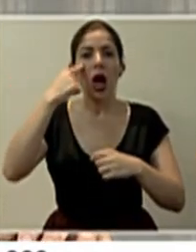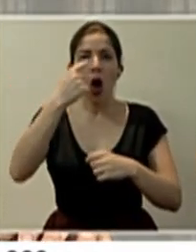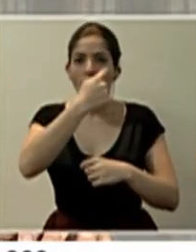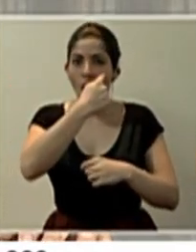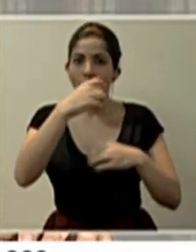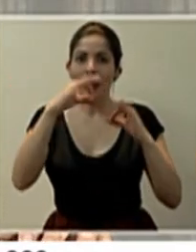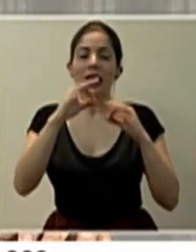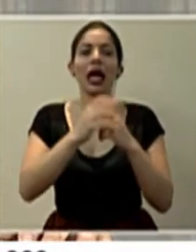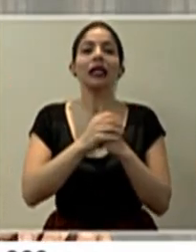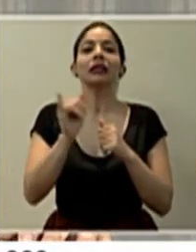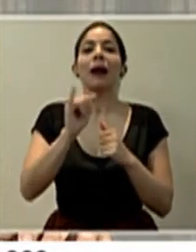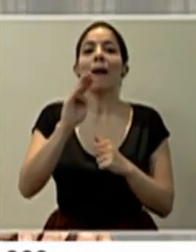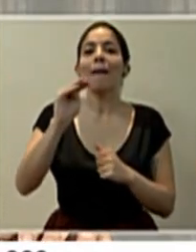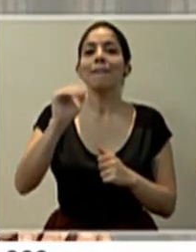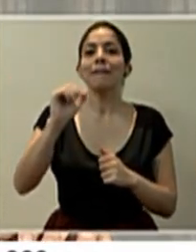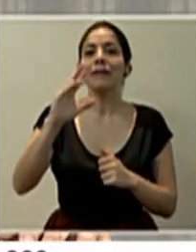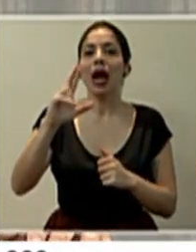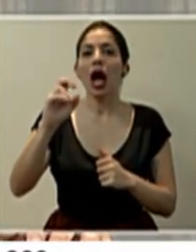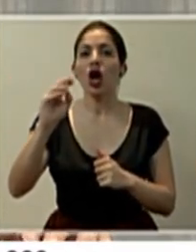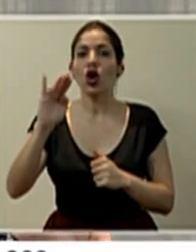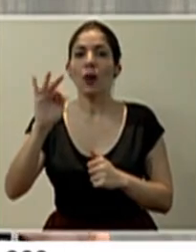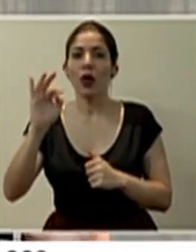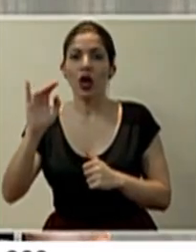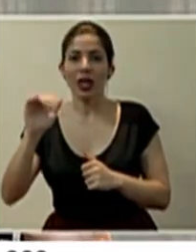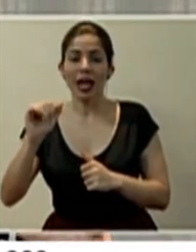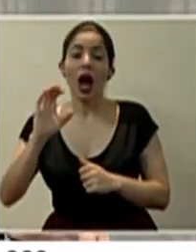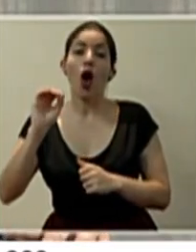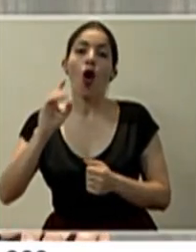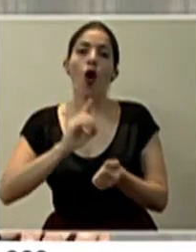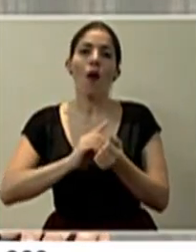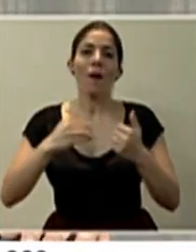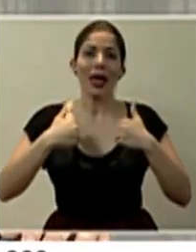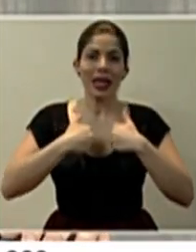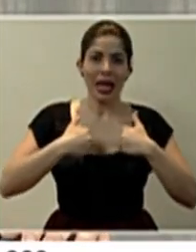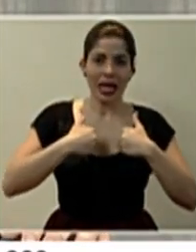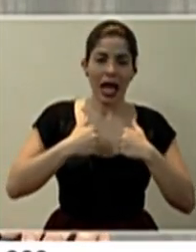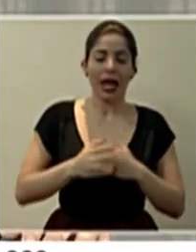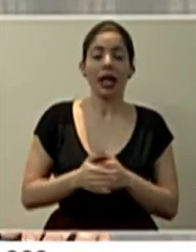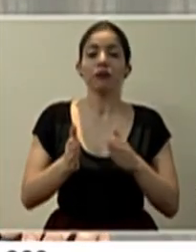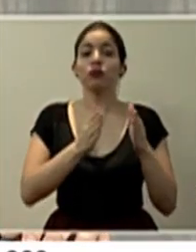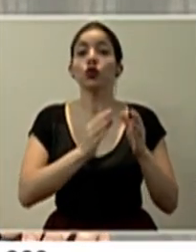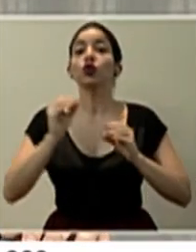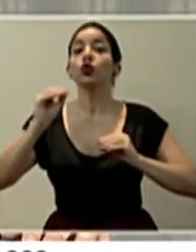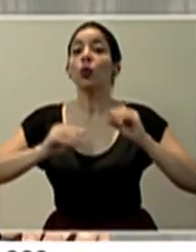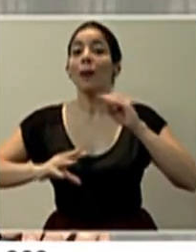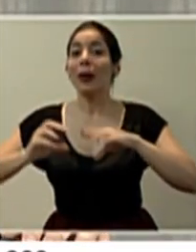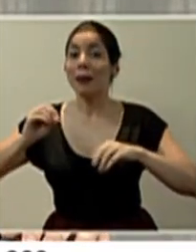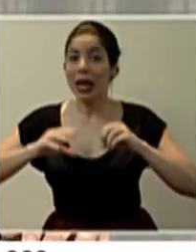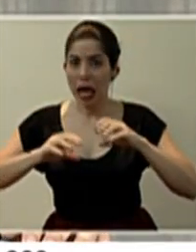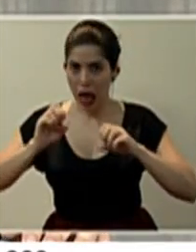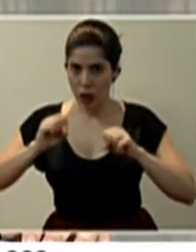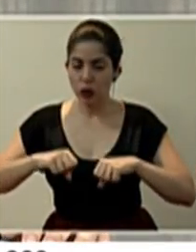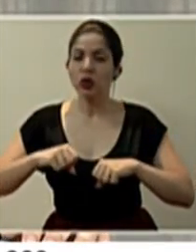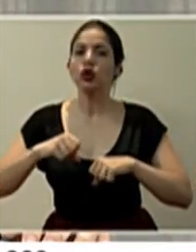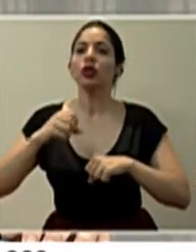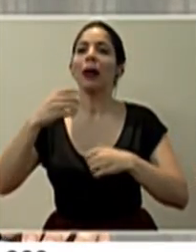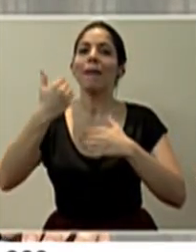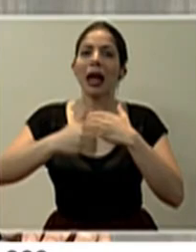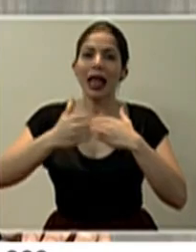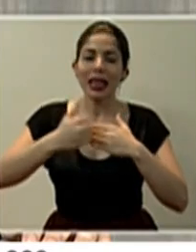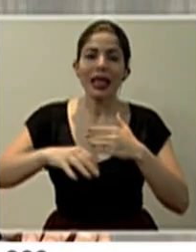entre otros, así como macrobióticas, clínicas veterinarias, supermercados, abastecedores, panaderías,